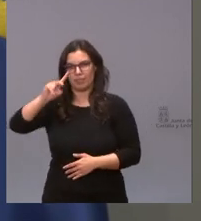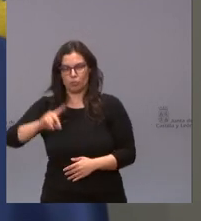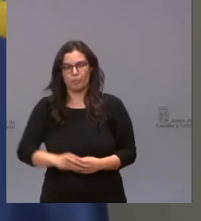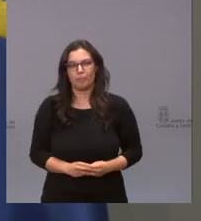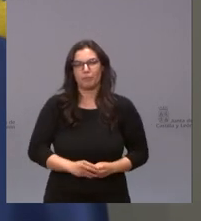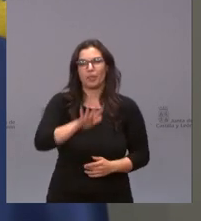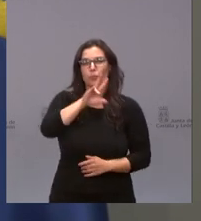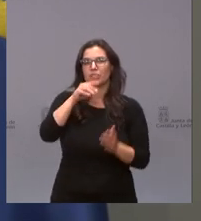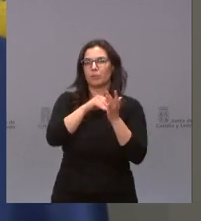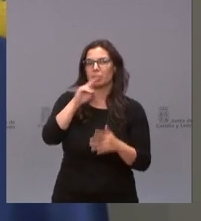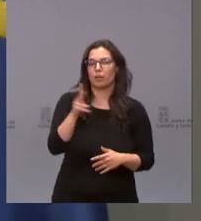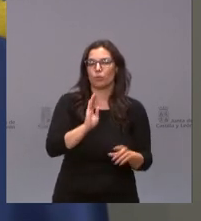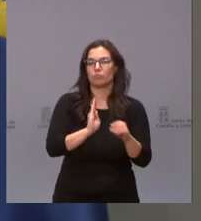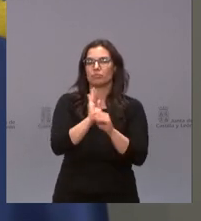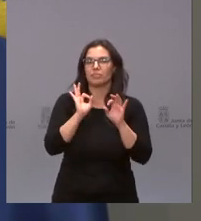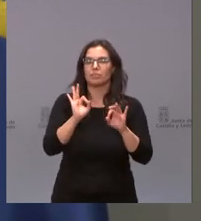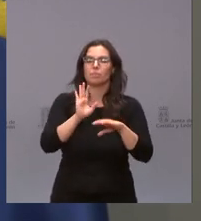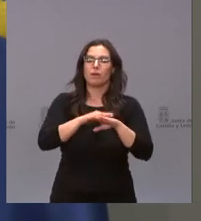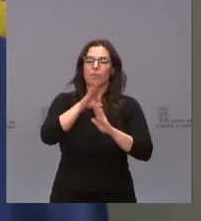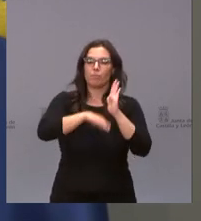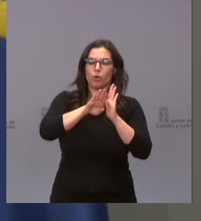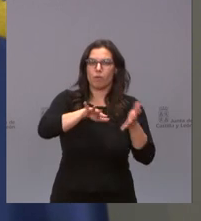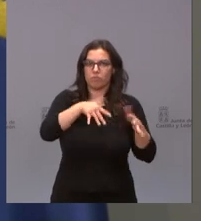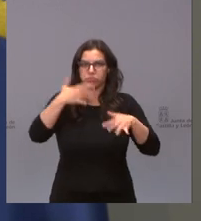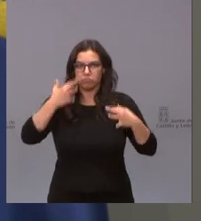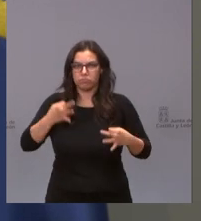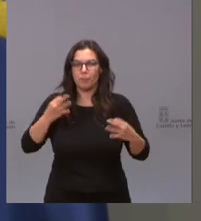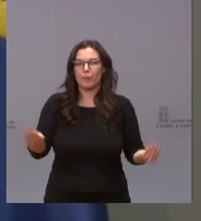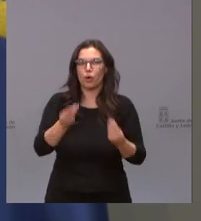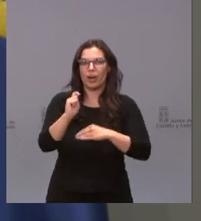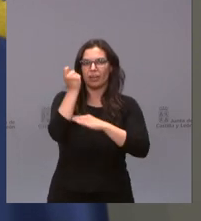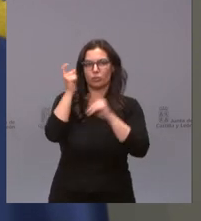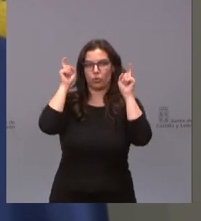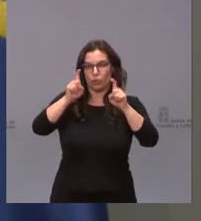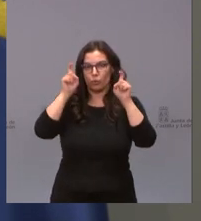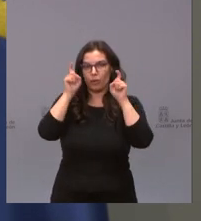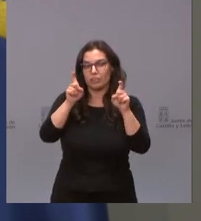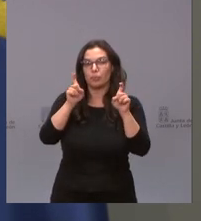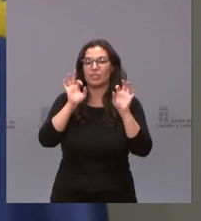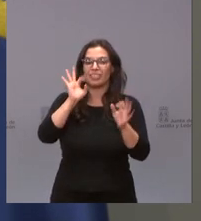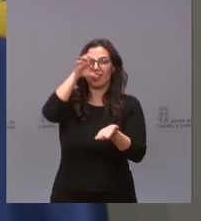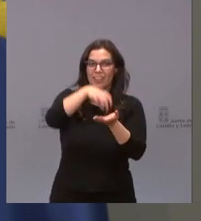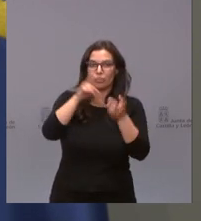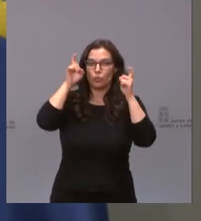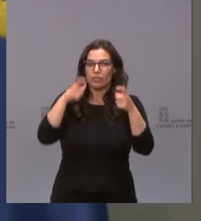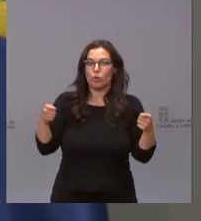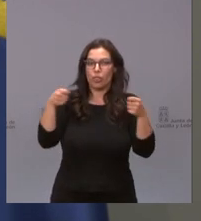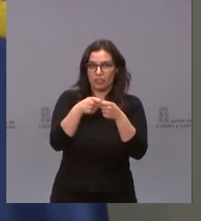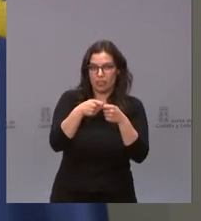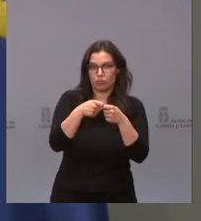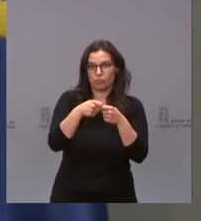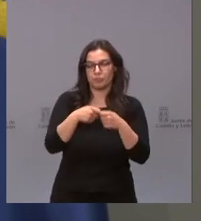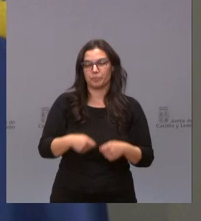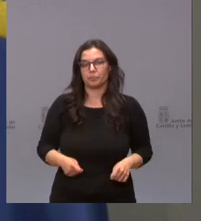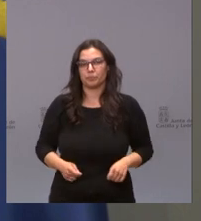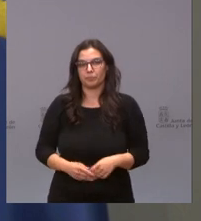destinados a desarrollar el programa de mejora del éxito educativo en los centros educativos concertados de Castilla y León.